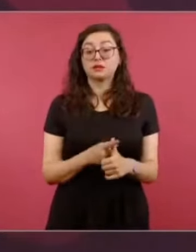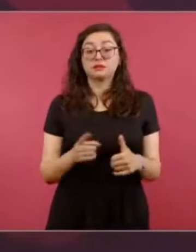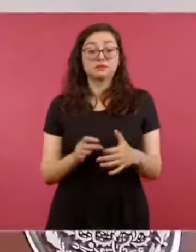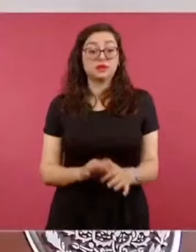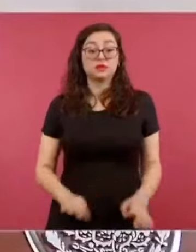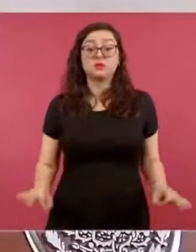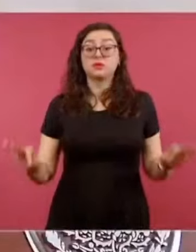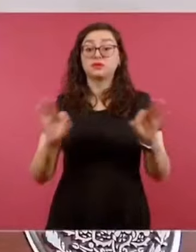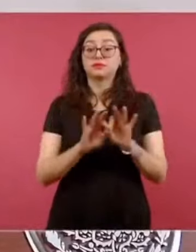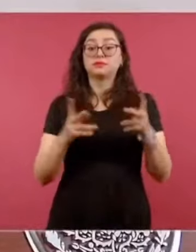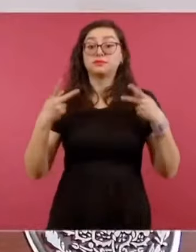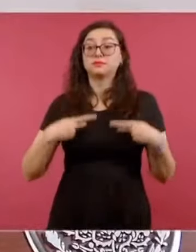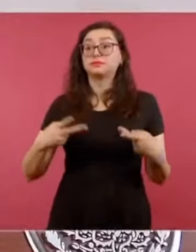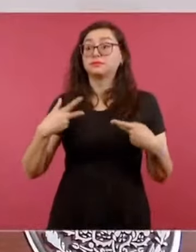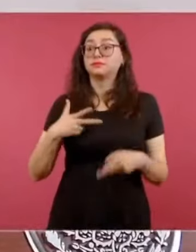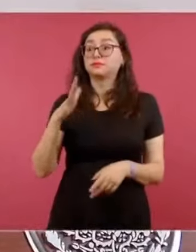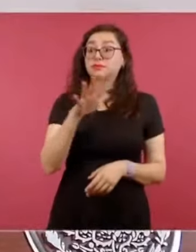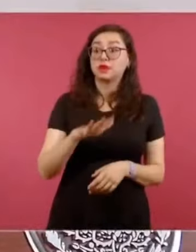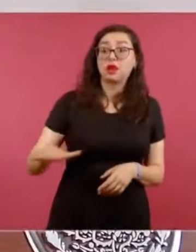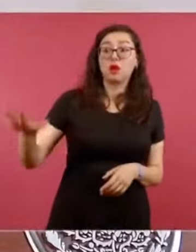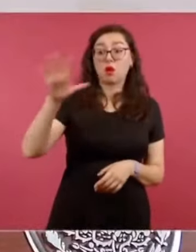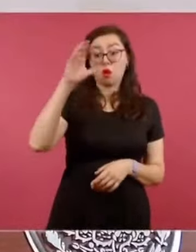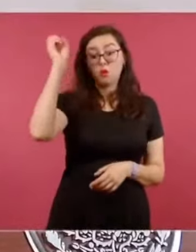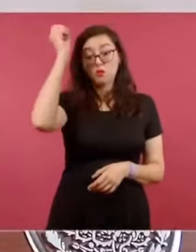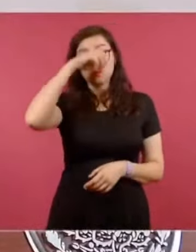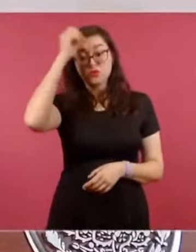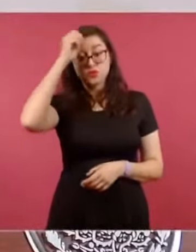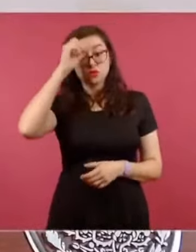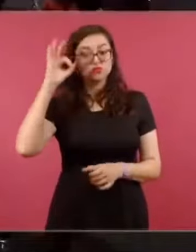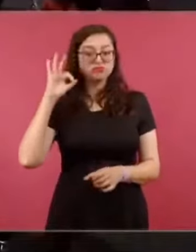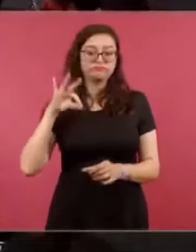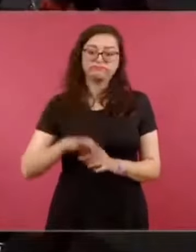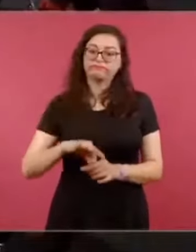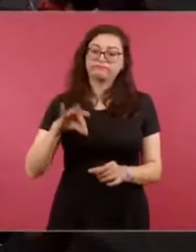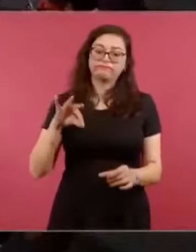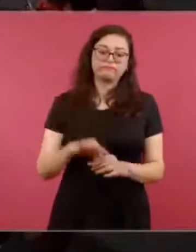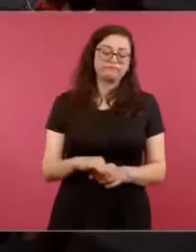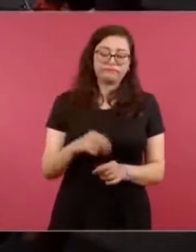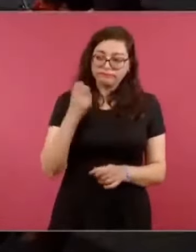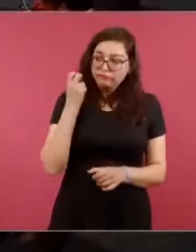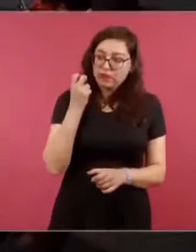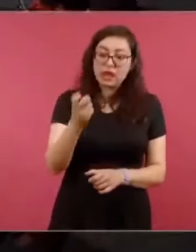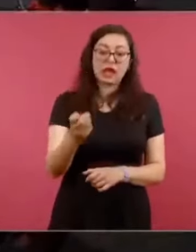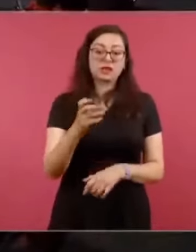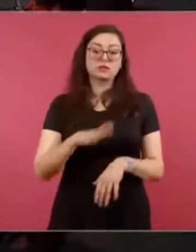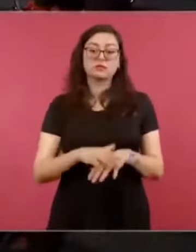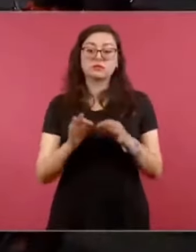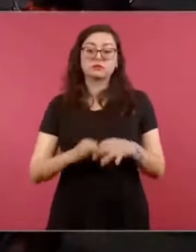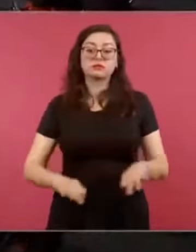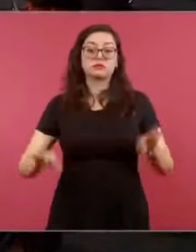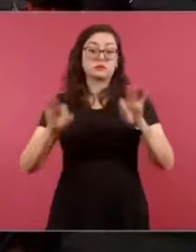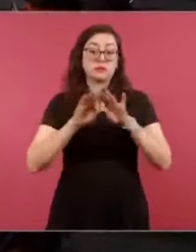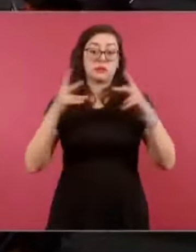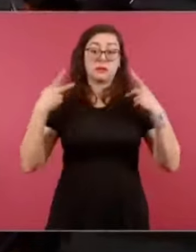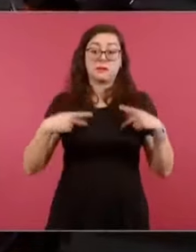porque el pueblo no es menor de edad,